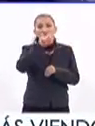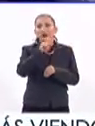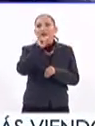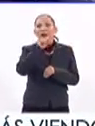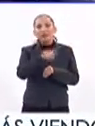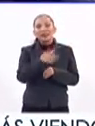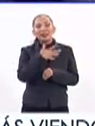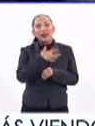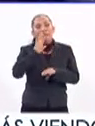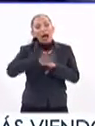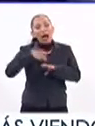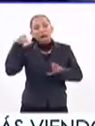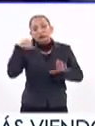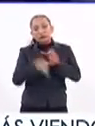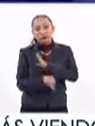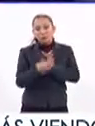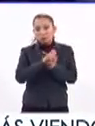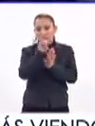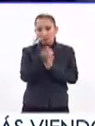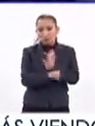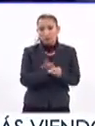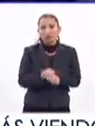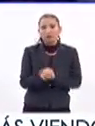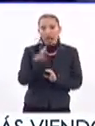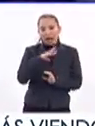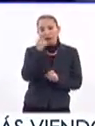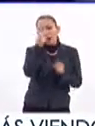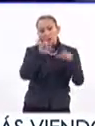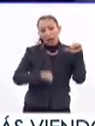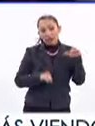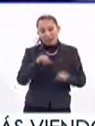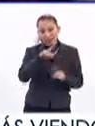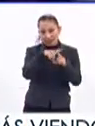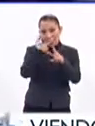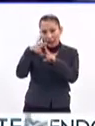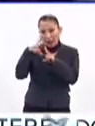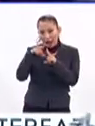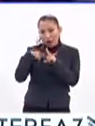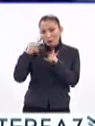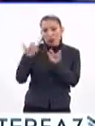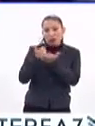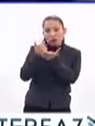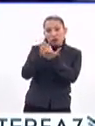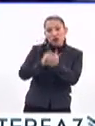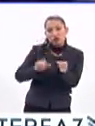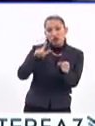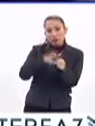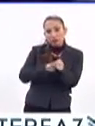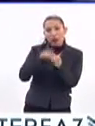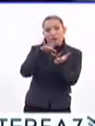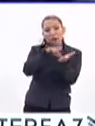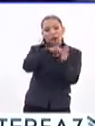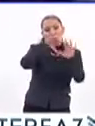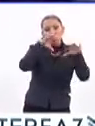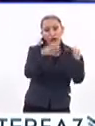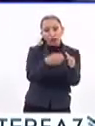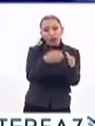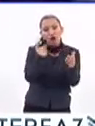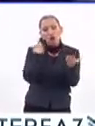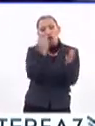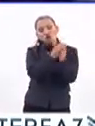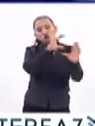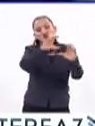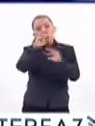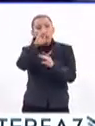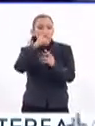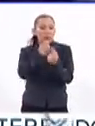lleva más allá. Por ejemplo, hay actividades que hay que hacer de índole social, apoyando a comunidad, dando cursos